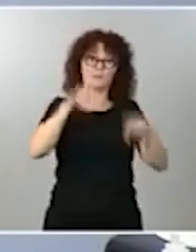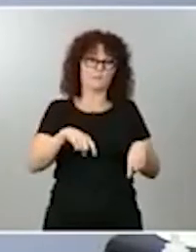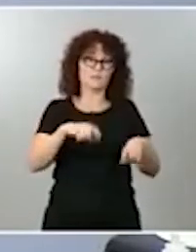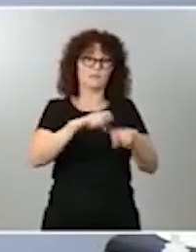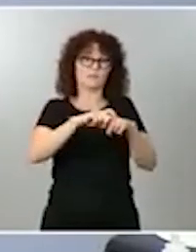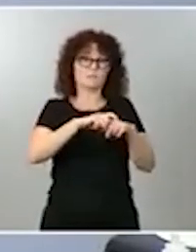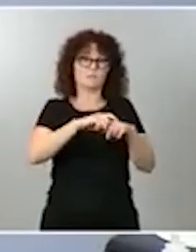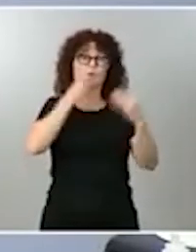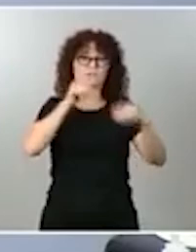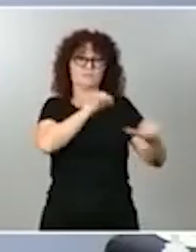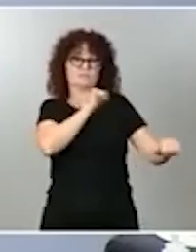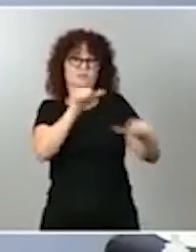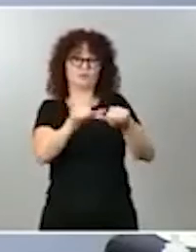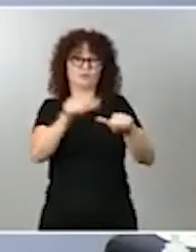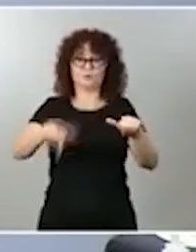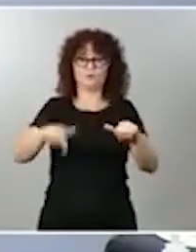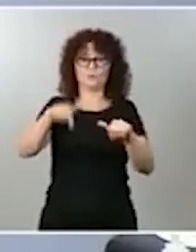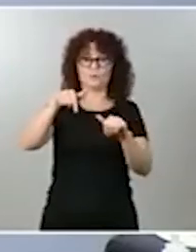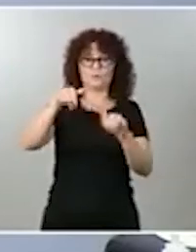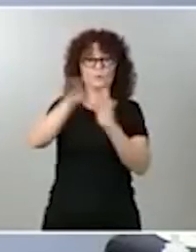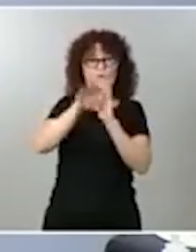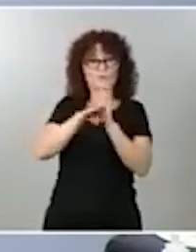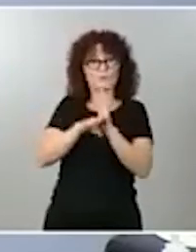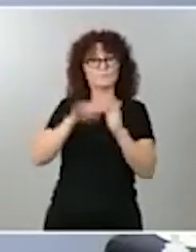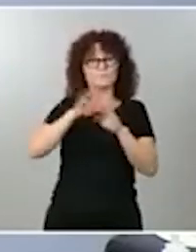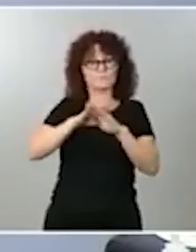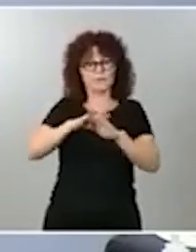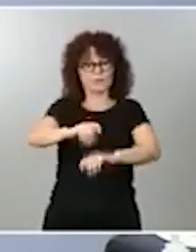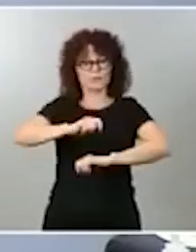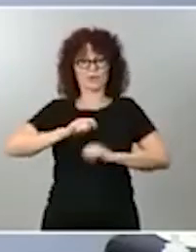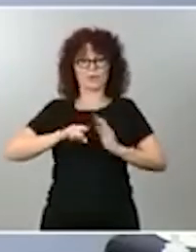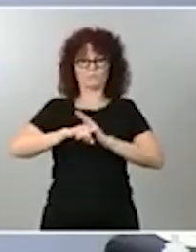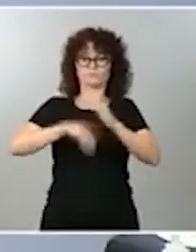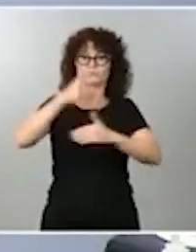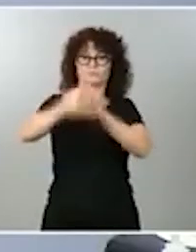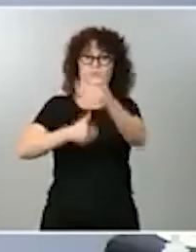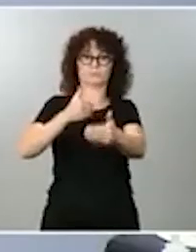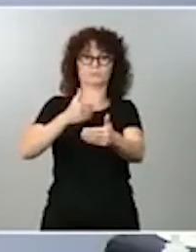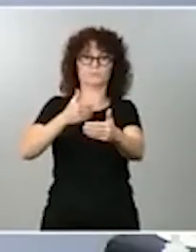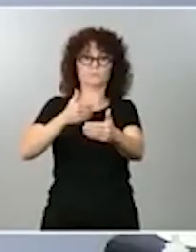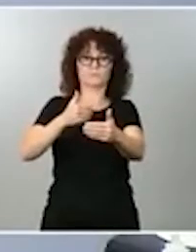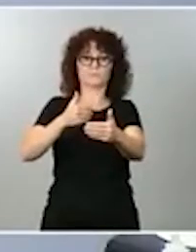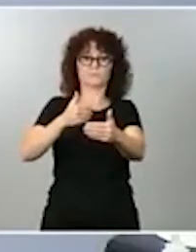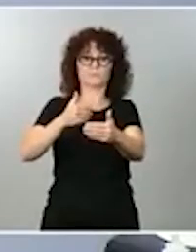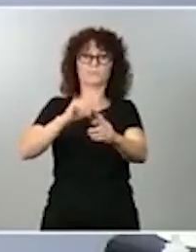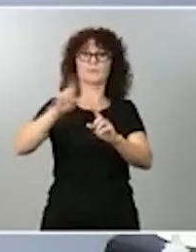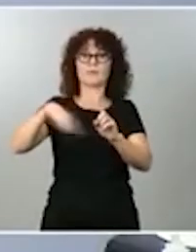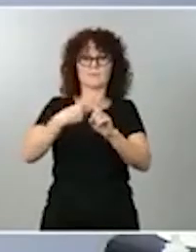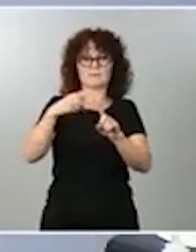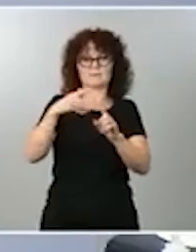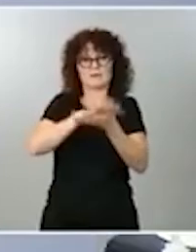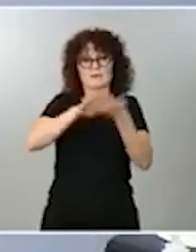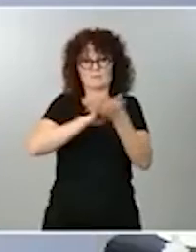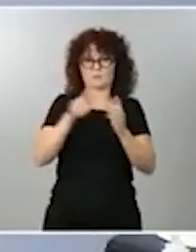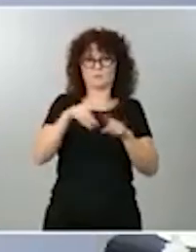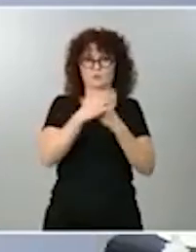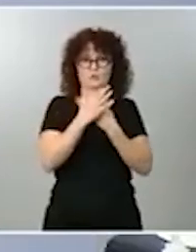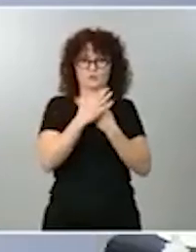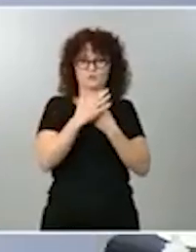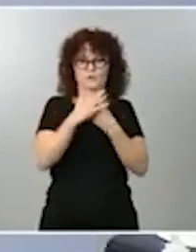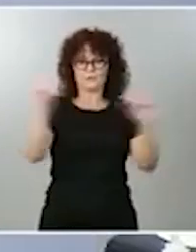para conseguir avanzar pasos de gigantes y más en un contexto de crisis, para que las mujeres tengan